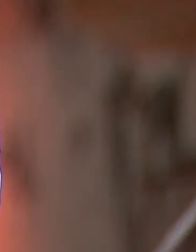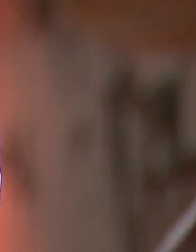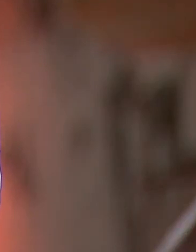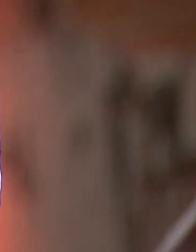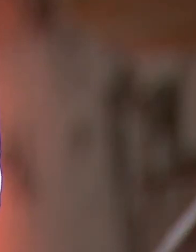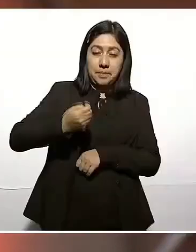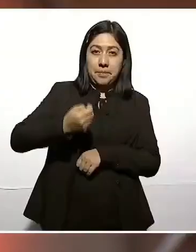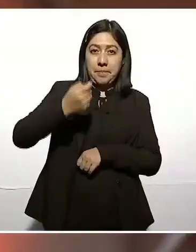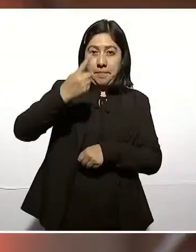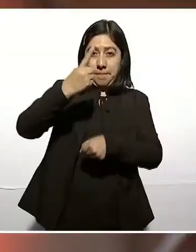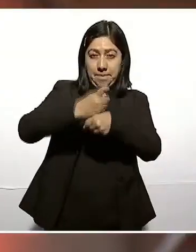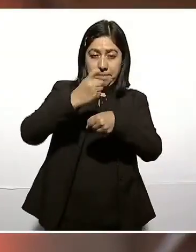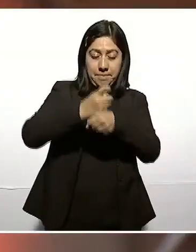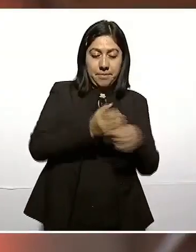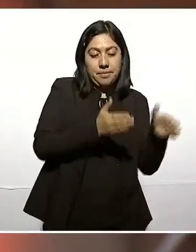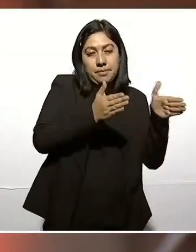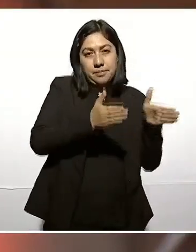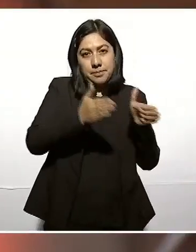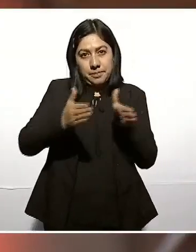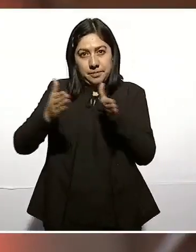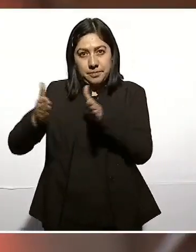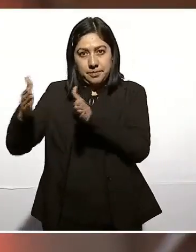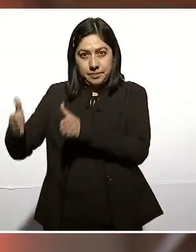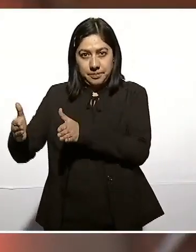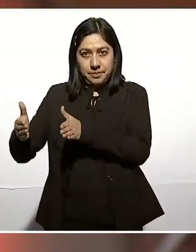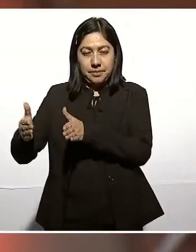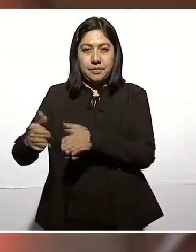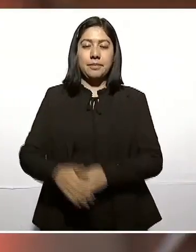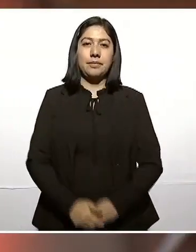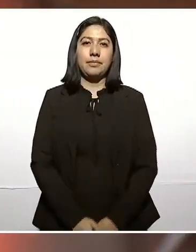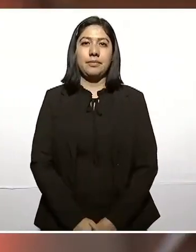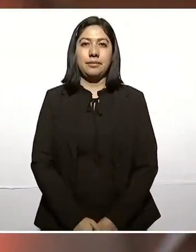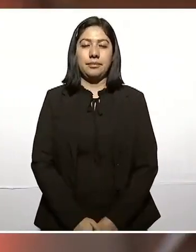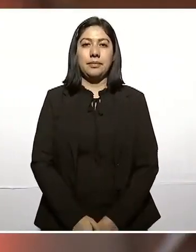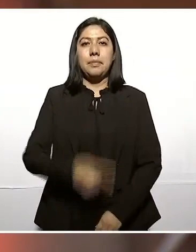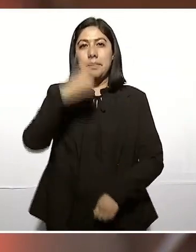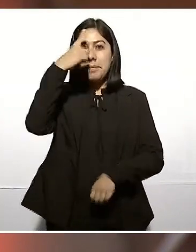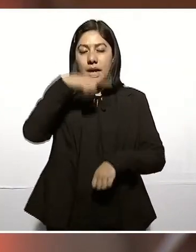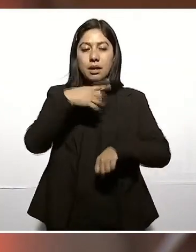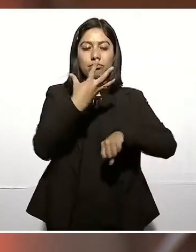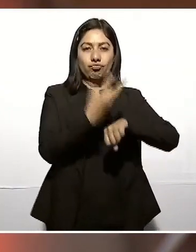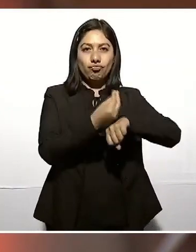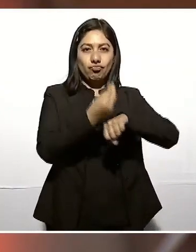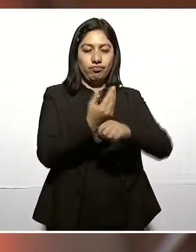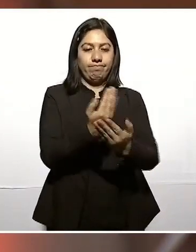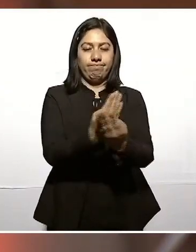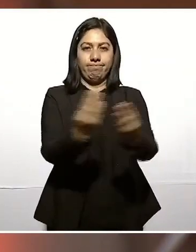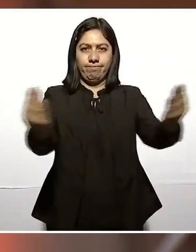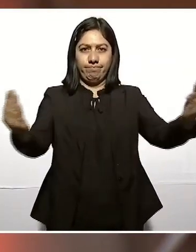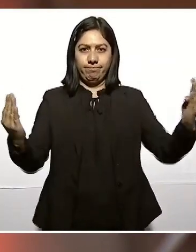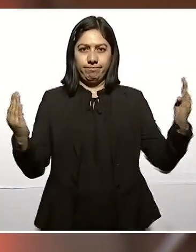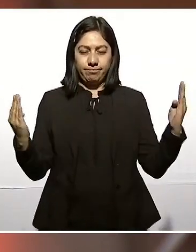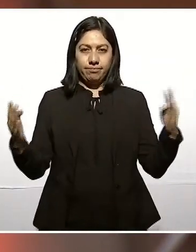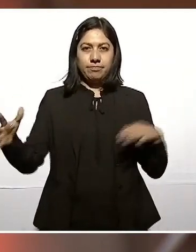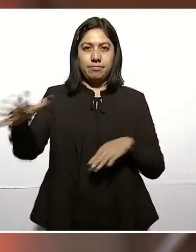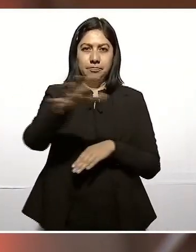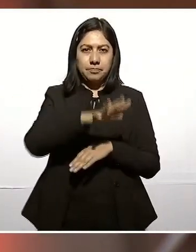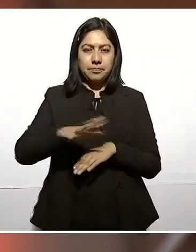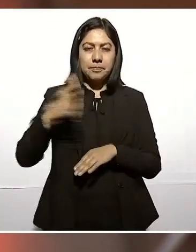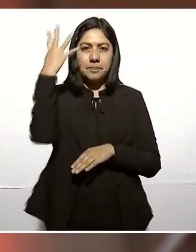primera etapa en la restauración de este monumento